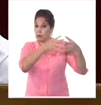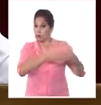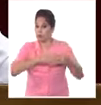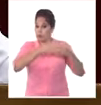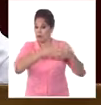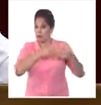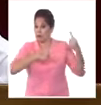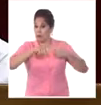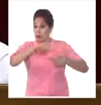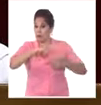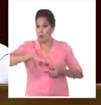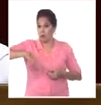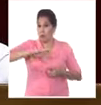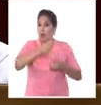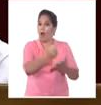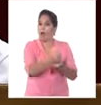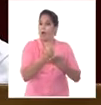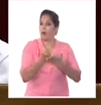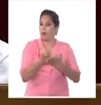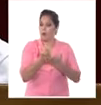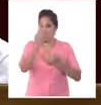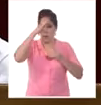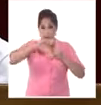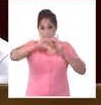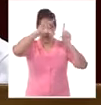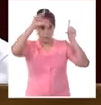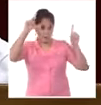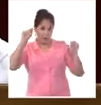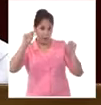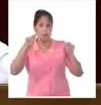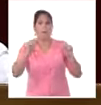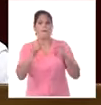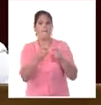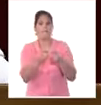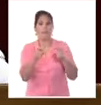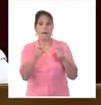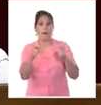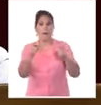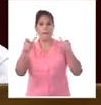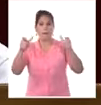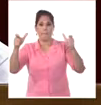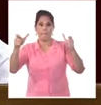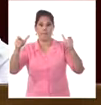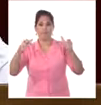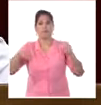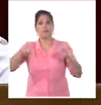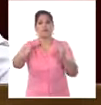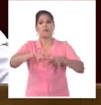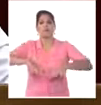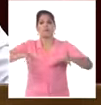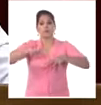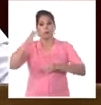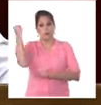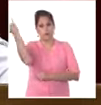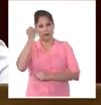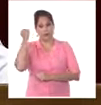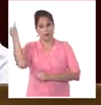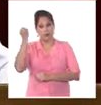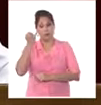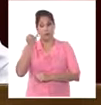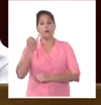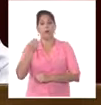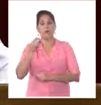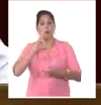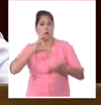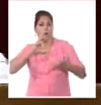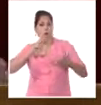el movimiento de solidaridad con nuestro país crece en medio de enormes desafíos y en un escenario internacional extremadamente